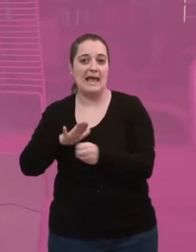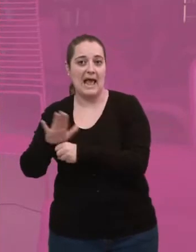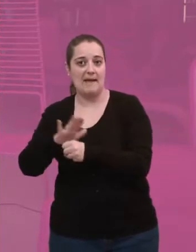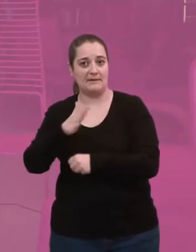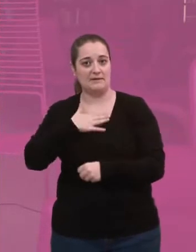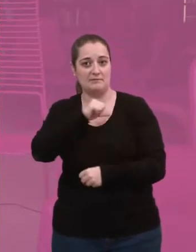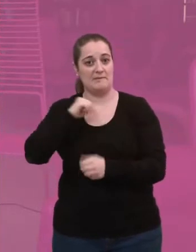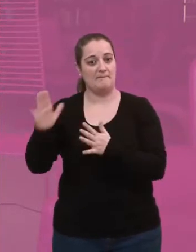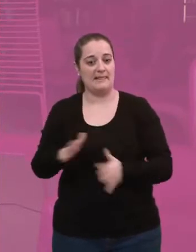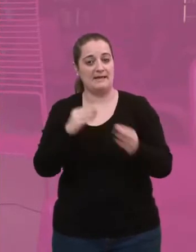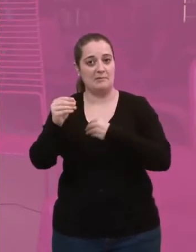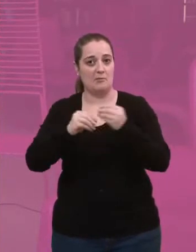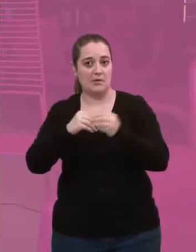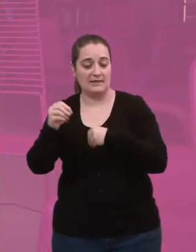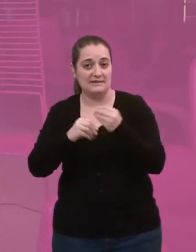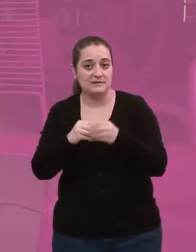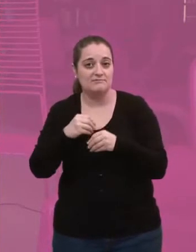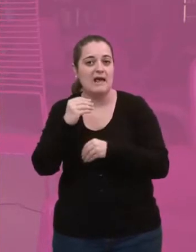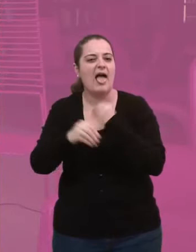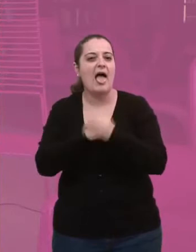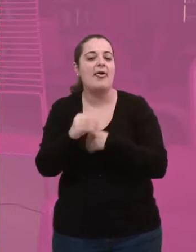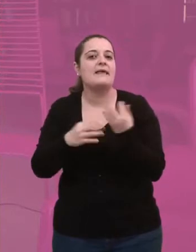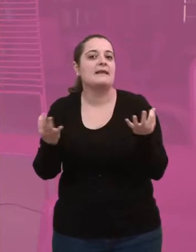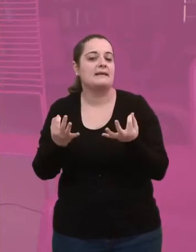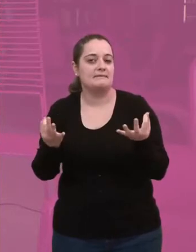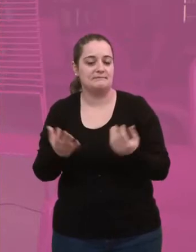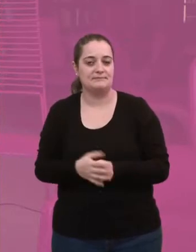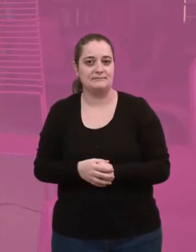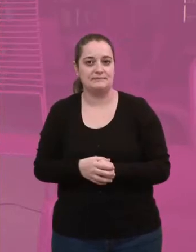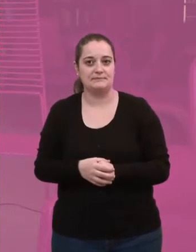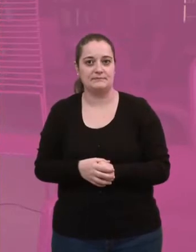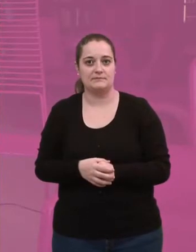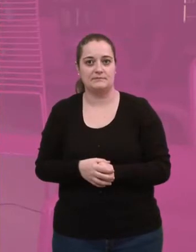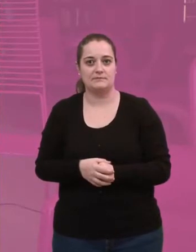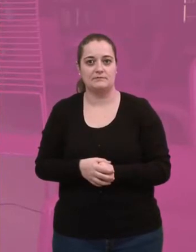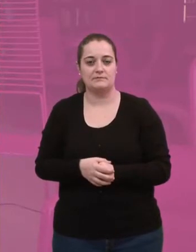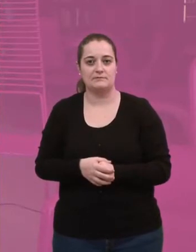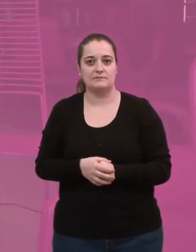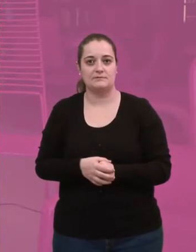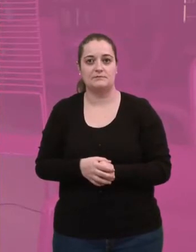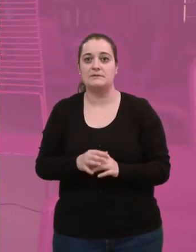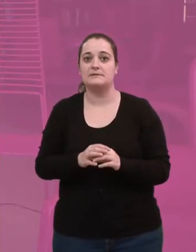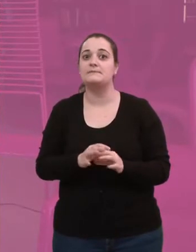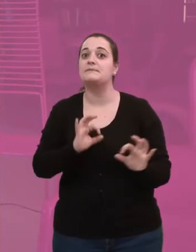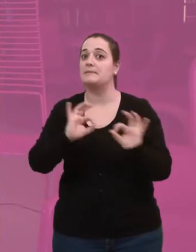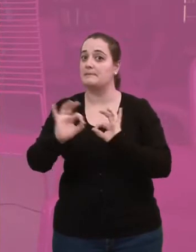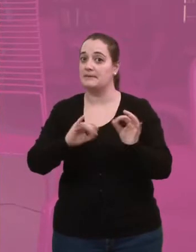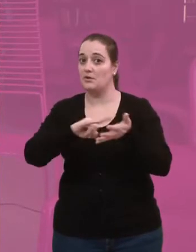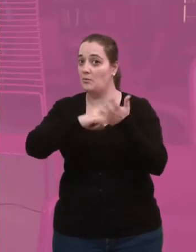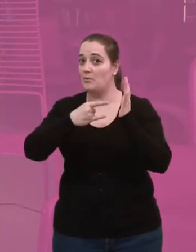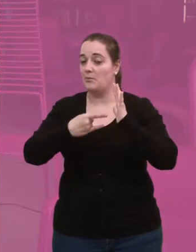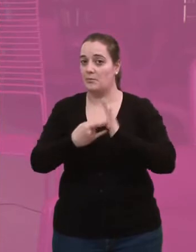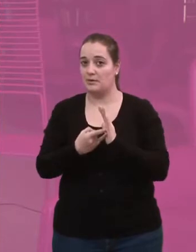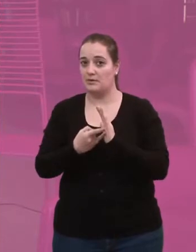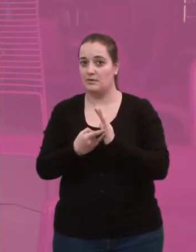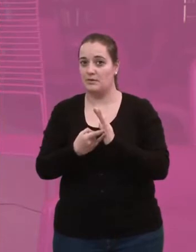es el de los materiales y el de los procesos, y ver con materiales y procesos qué puedo hacer. De hecho, preparando el proyecto yo